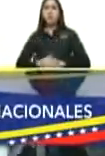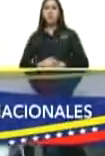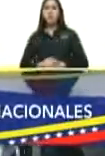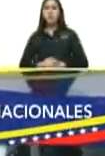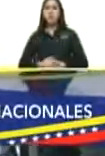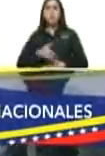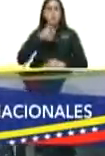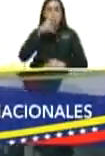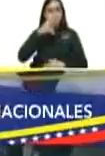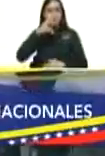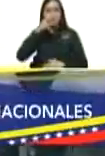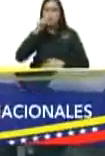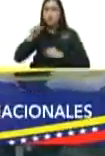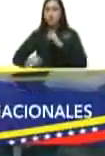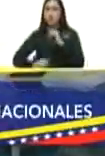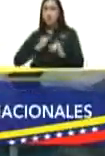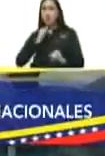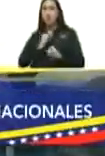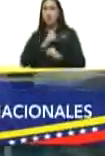veeduría internacional